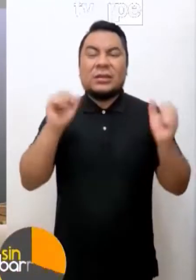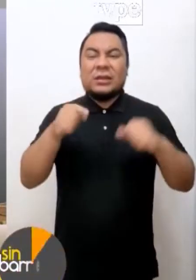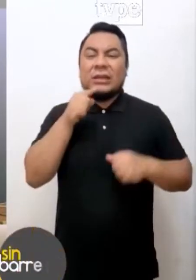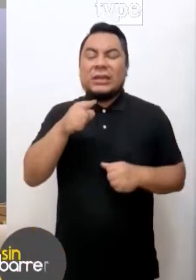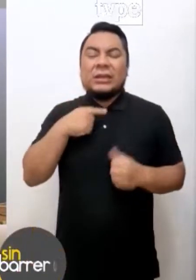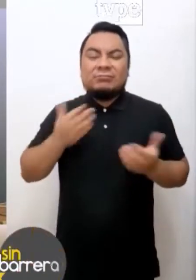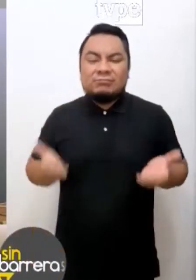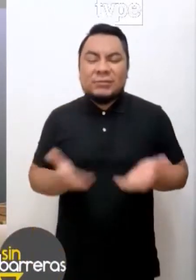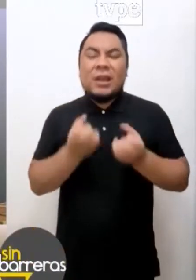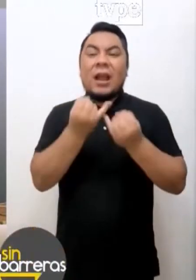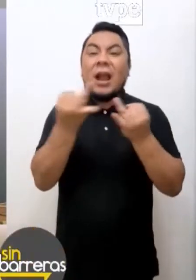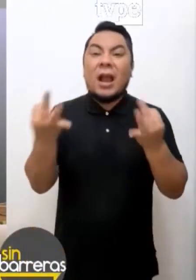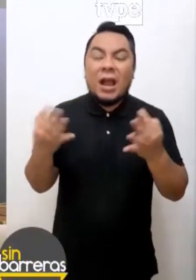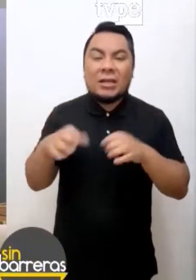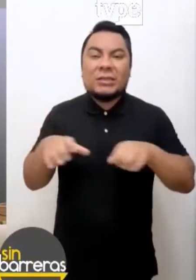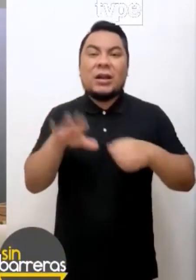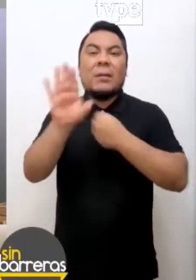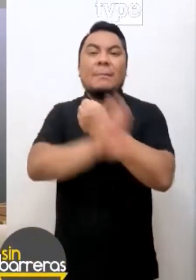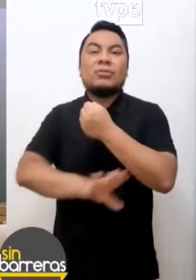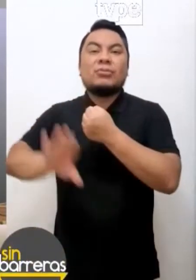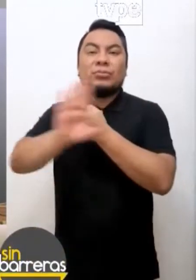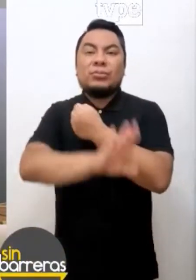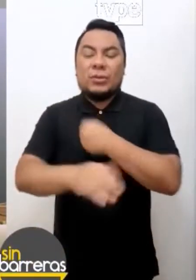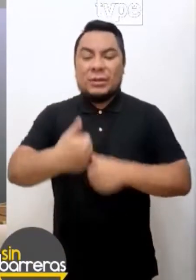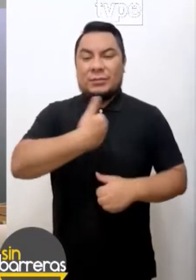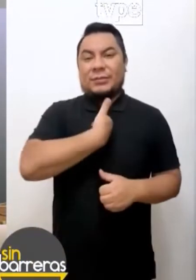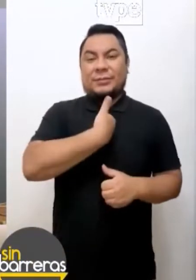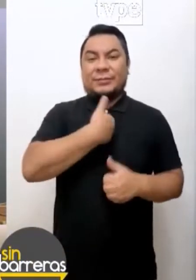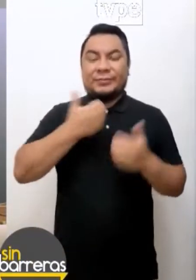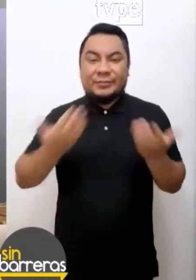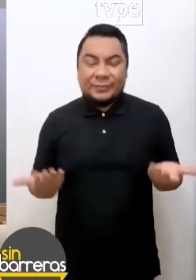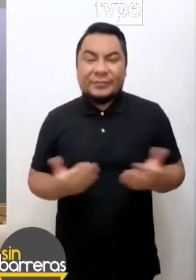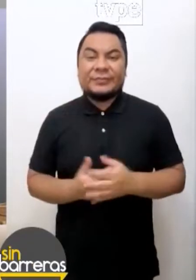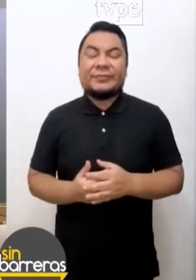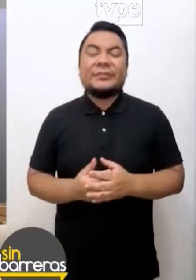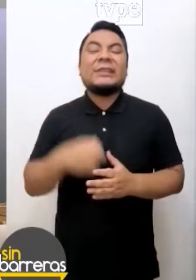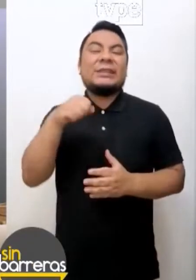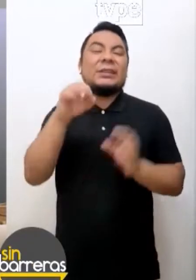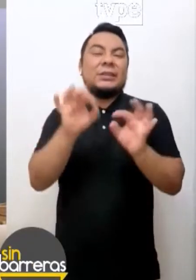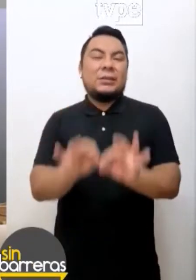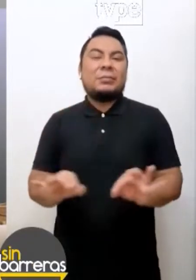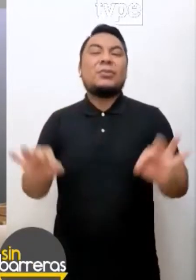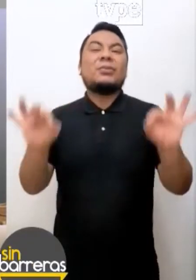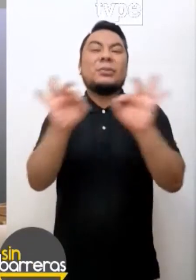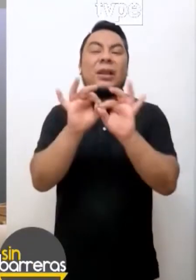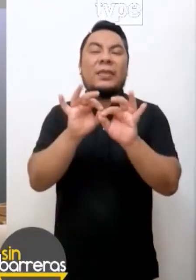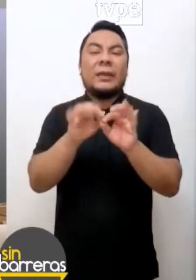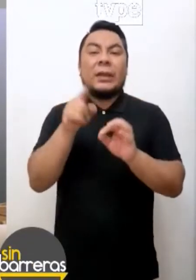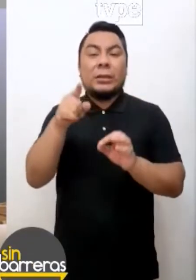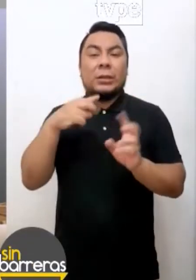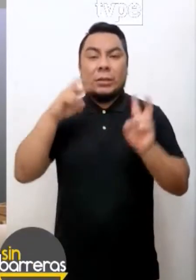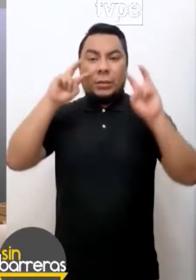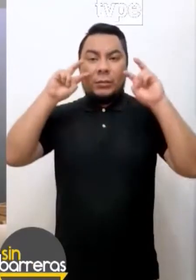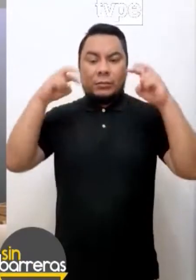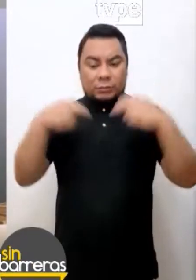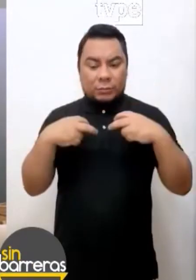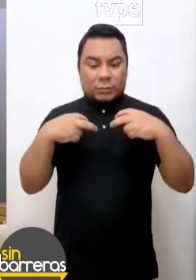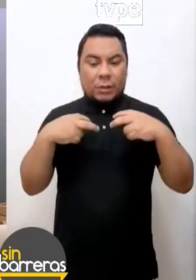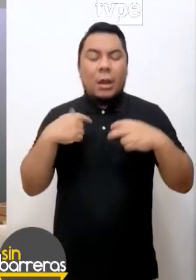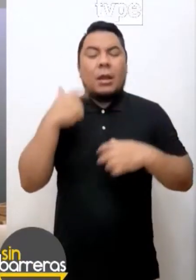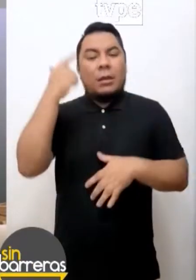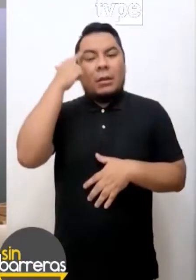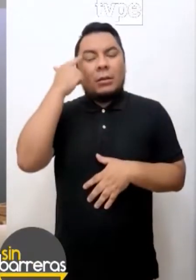estímulo que nos impulsa a hacer algo, ¿no? Que nos protege a nosotros mismos. Pero lo que es importante es identificar cuándo estos